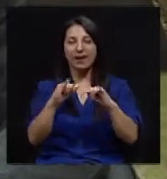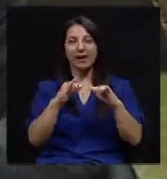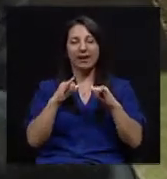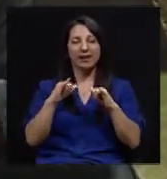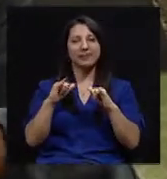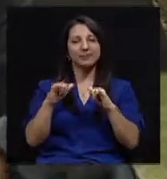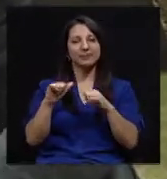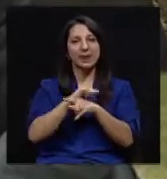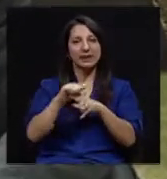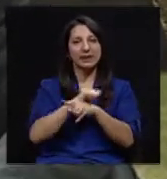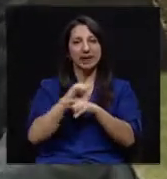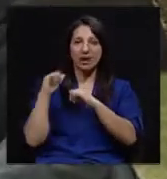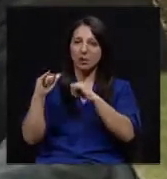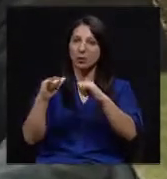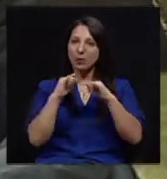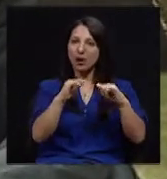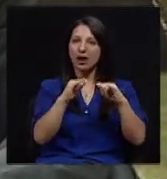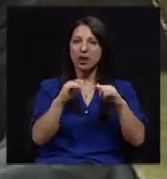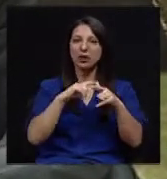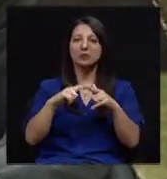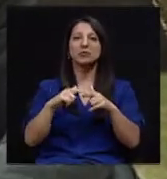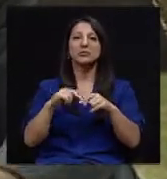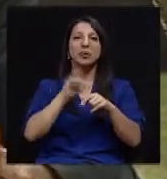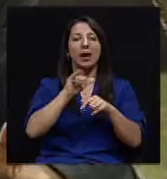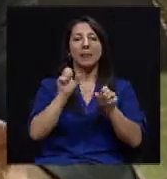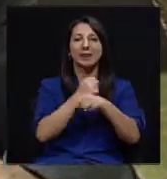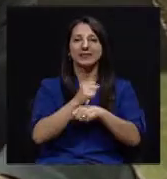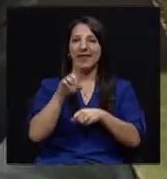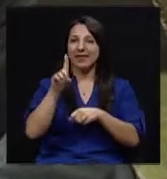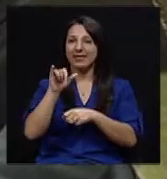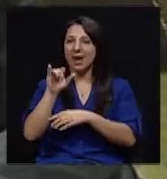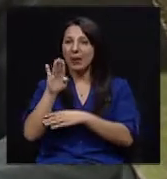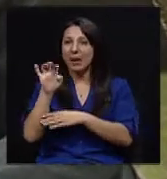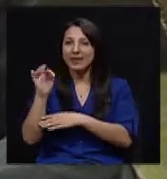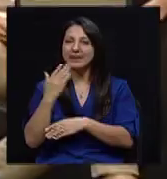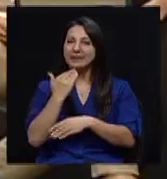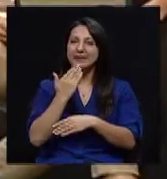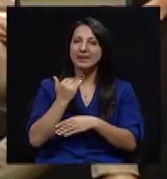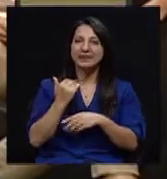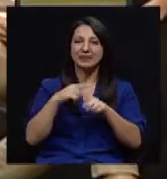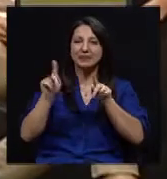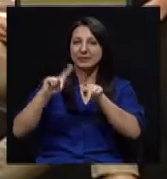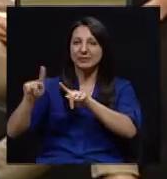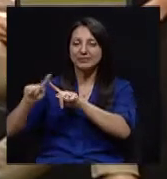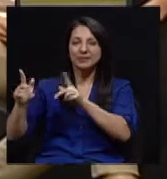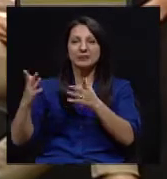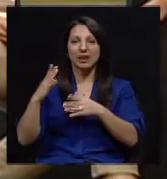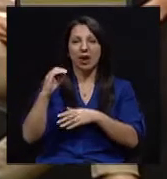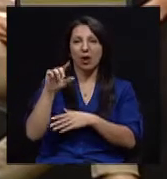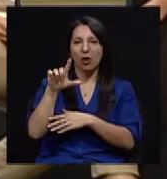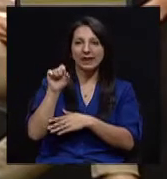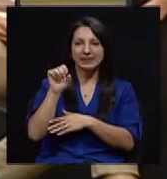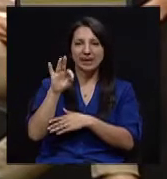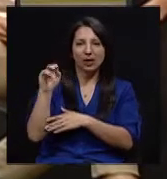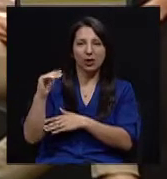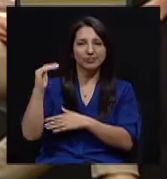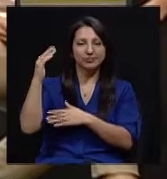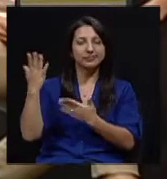práctica común, igual pasa con los diabéticos, con la gente con hipercolesterolemia. Pero además,